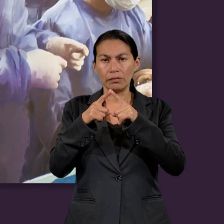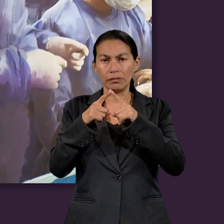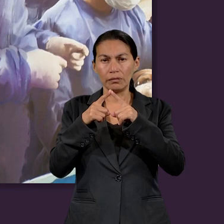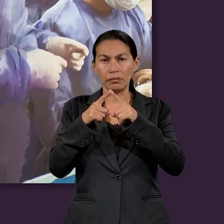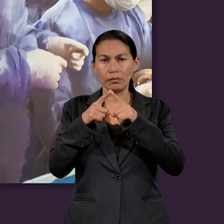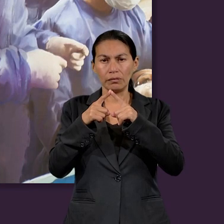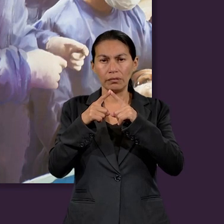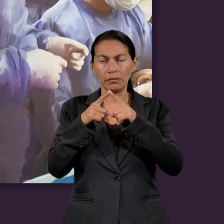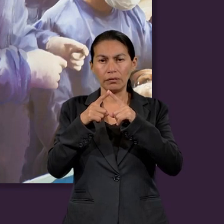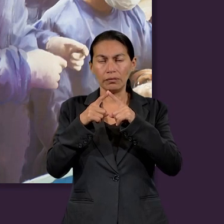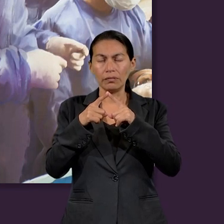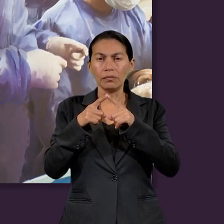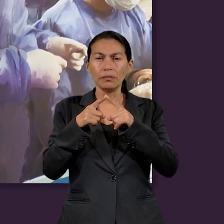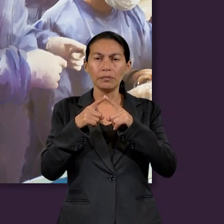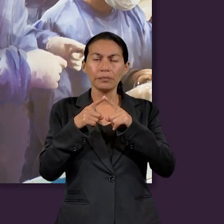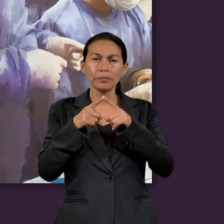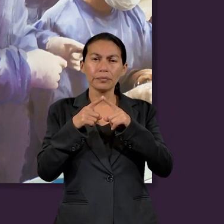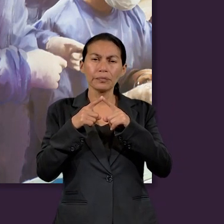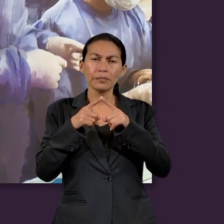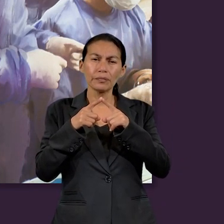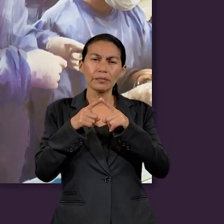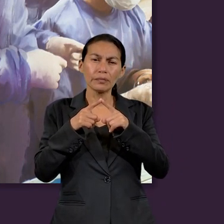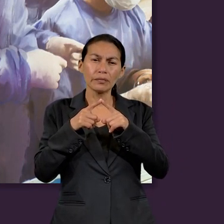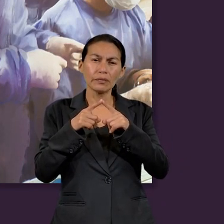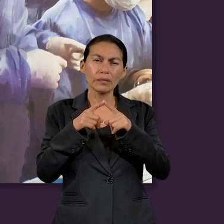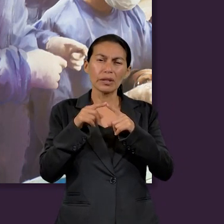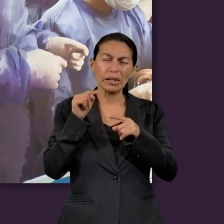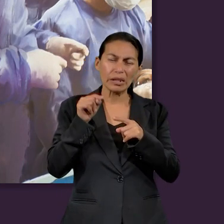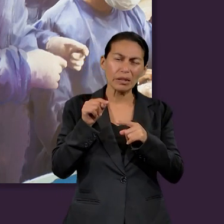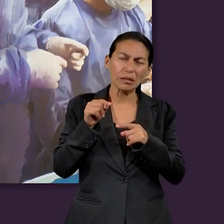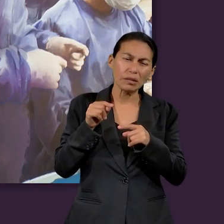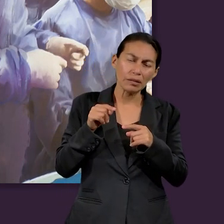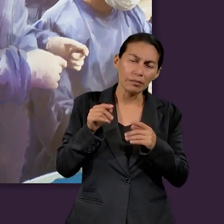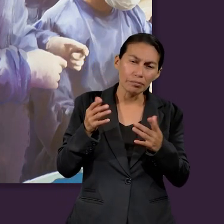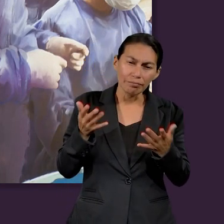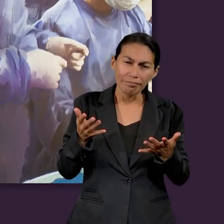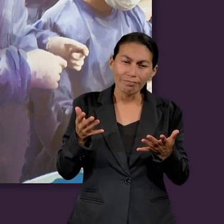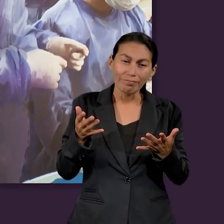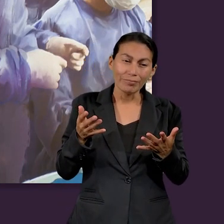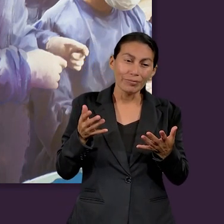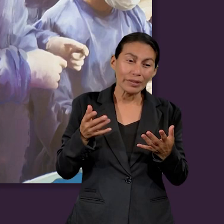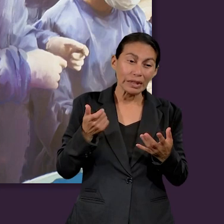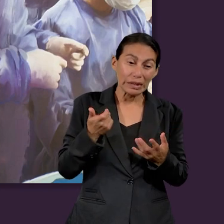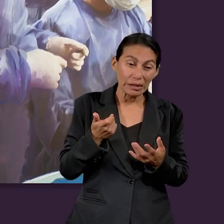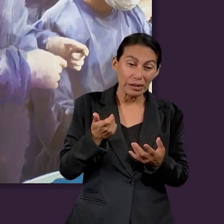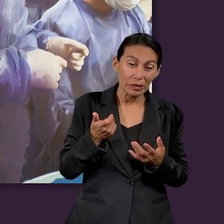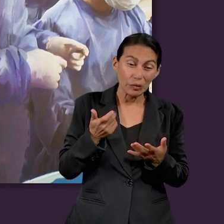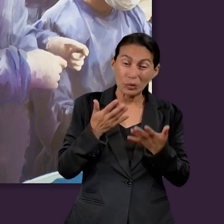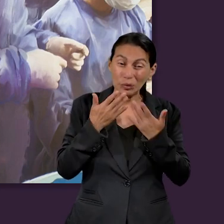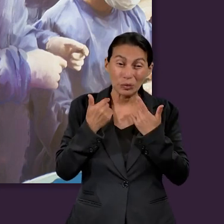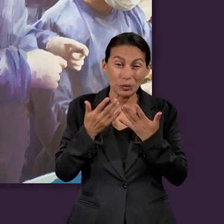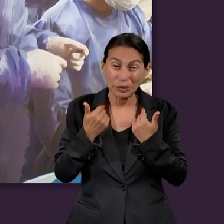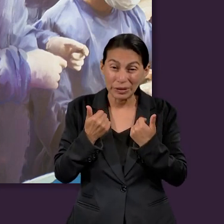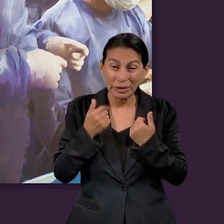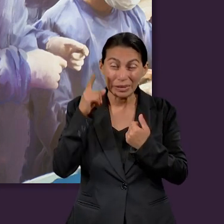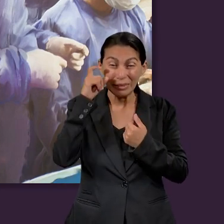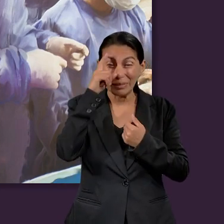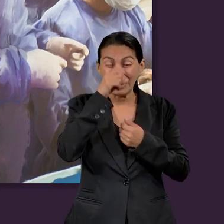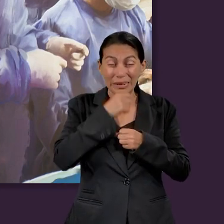de qué podríamos hacer cuando hay una situación de crisis económica